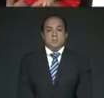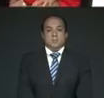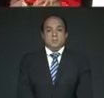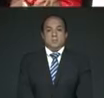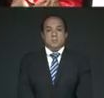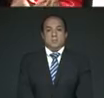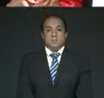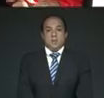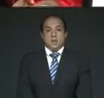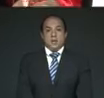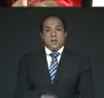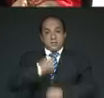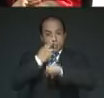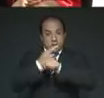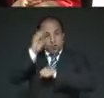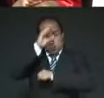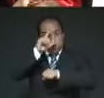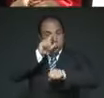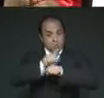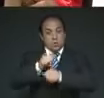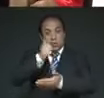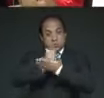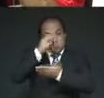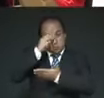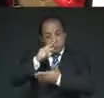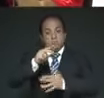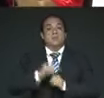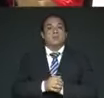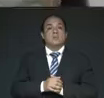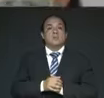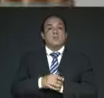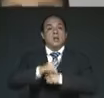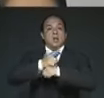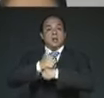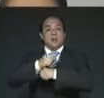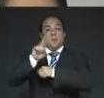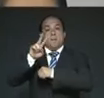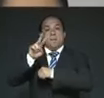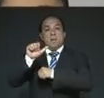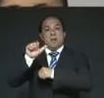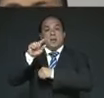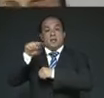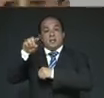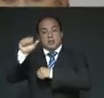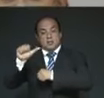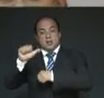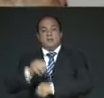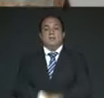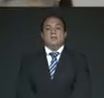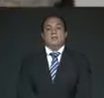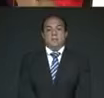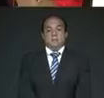La secretaria de Cultura de la Ciudad de México, licenciada Vanessa Bohorquez López.